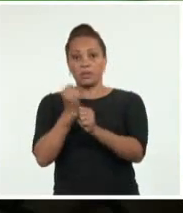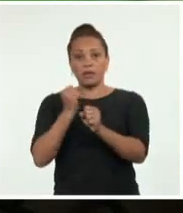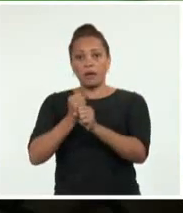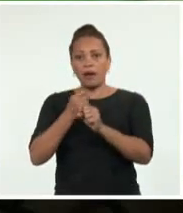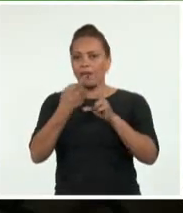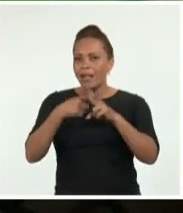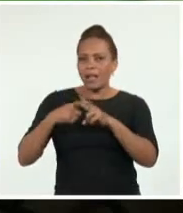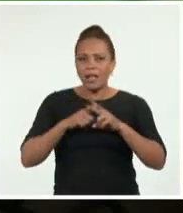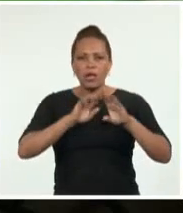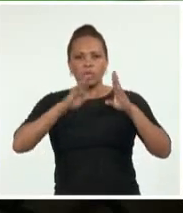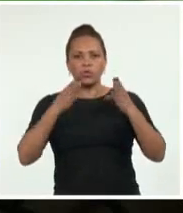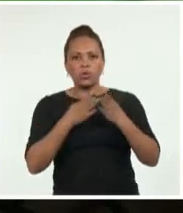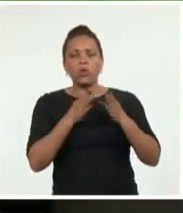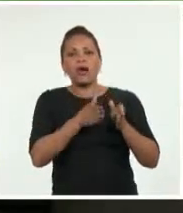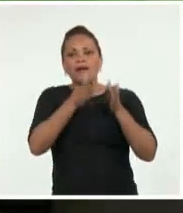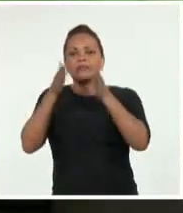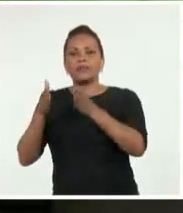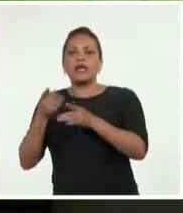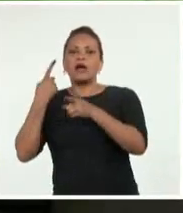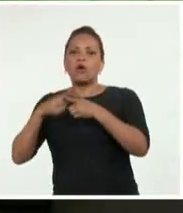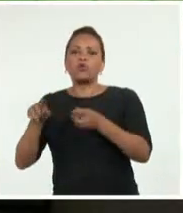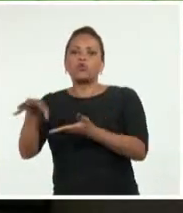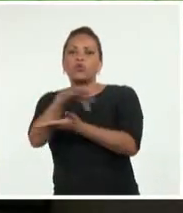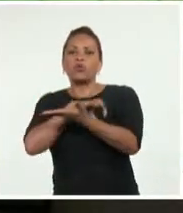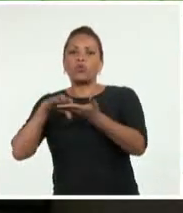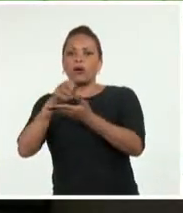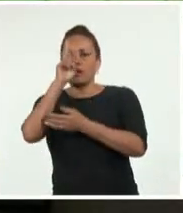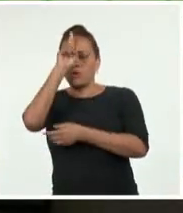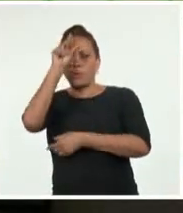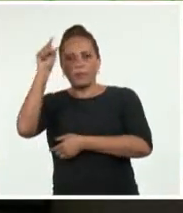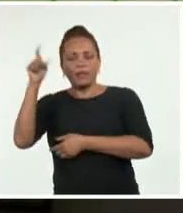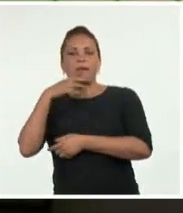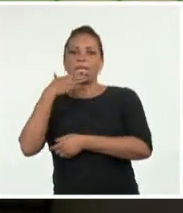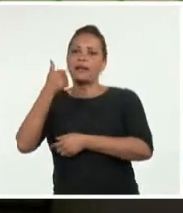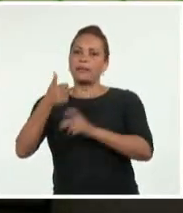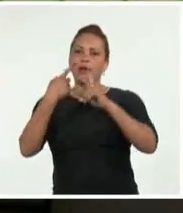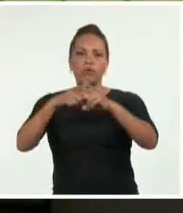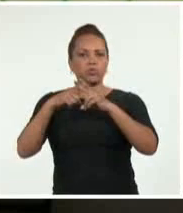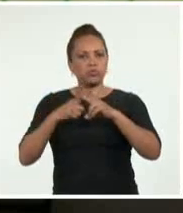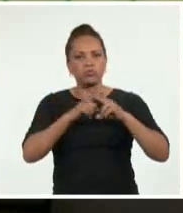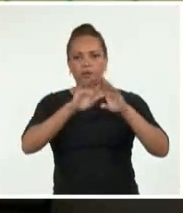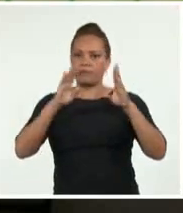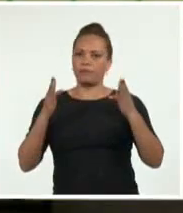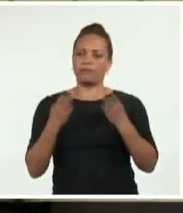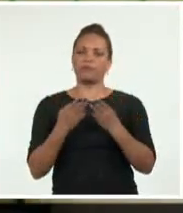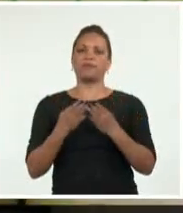reconstrucción se extenderán a otros espacios del hospital para mejorar su infraestructura.